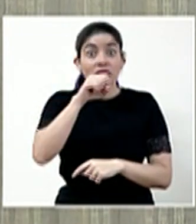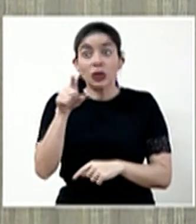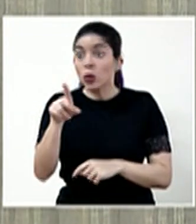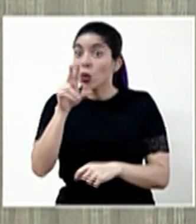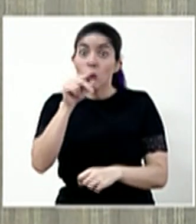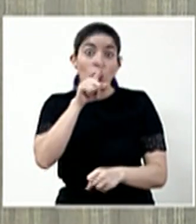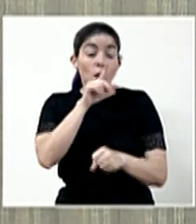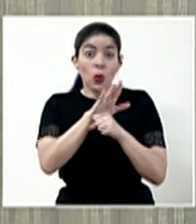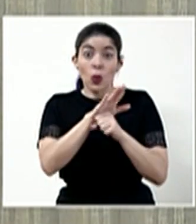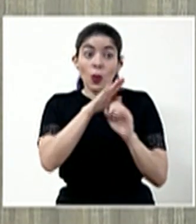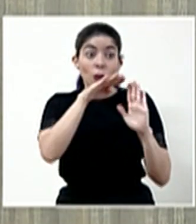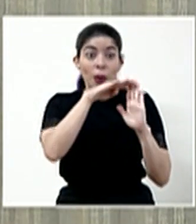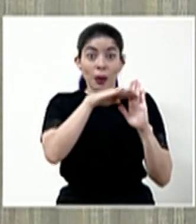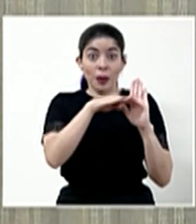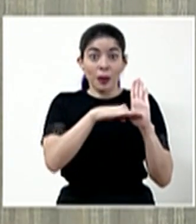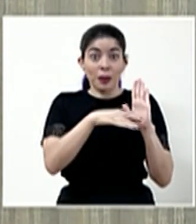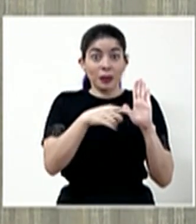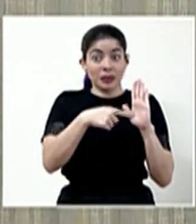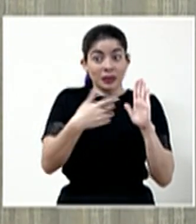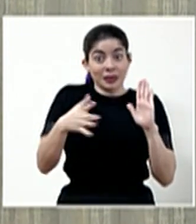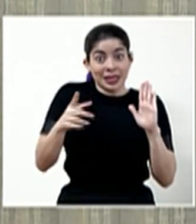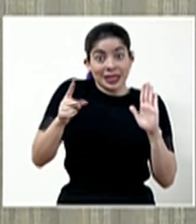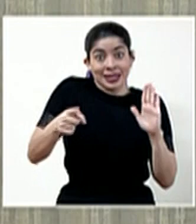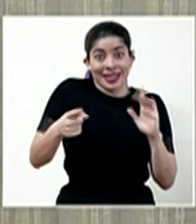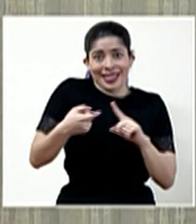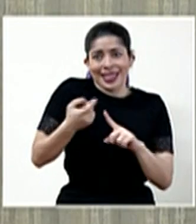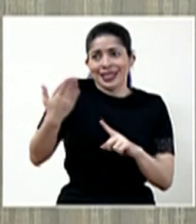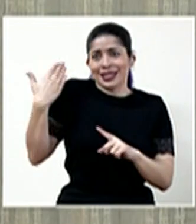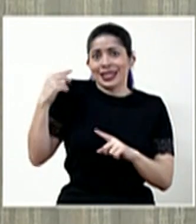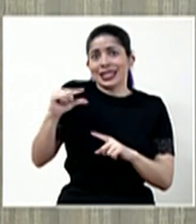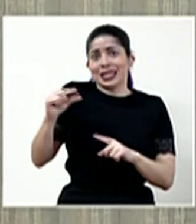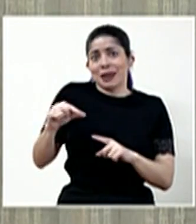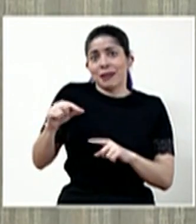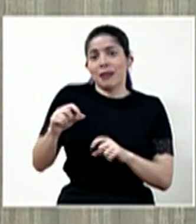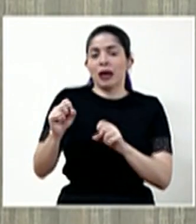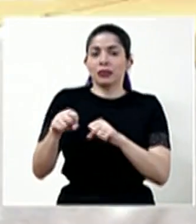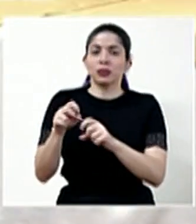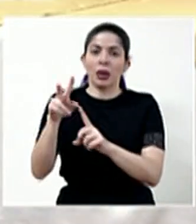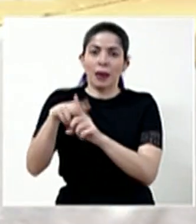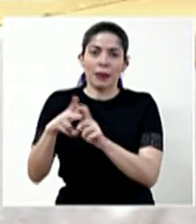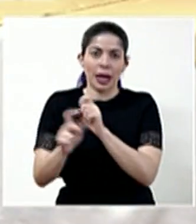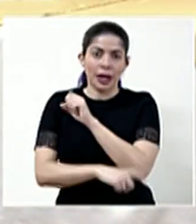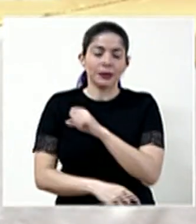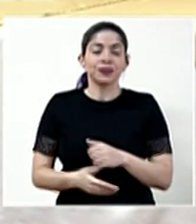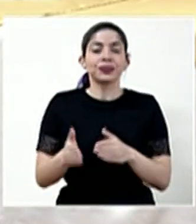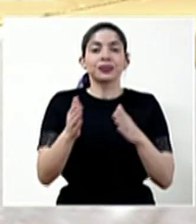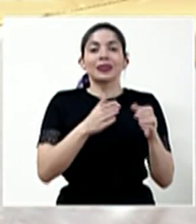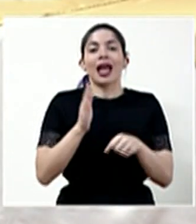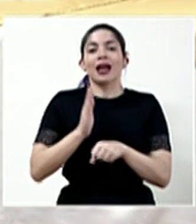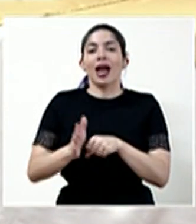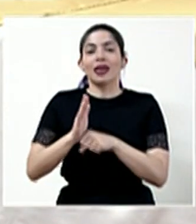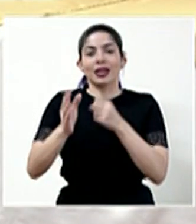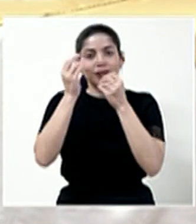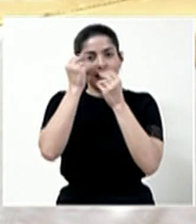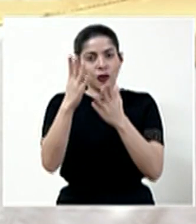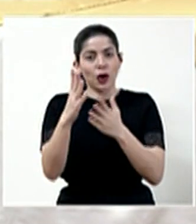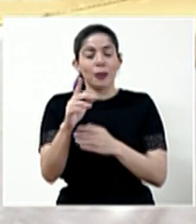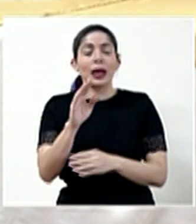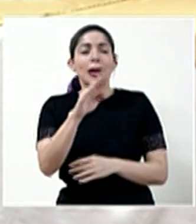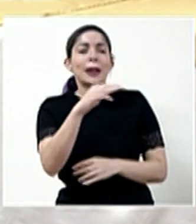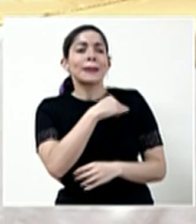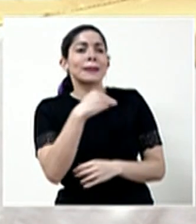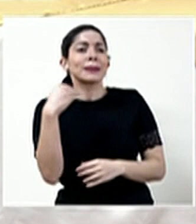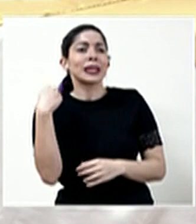incumpliendo con la medida que ya ha estado vigente desde hace varias semanas. Cañas informa, también consulta al Ministro